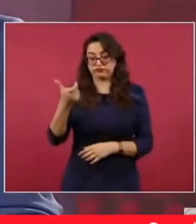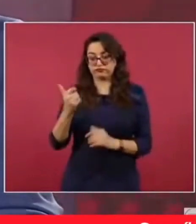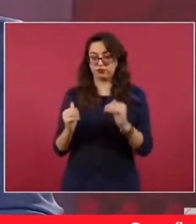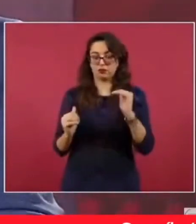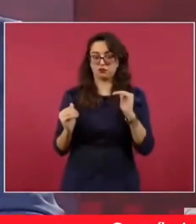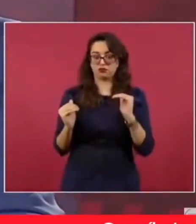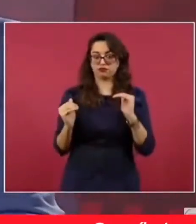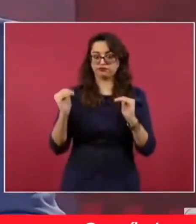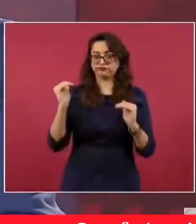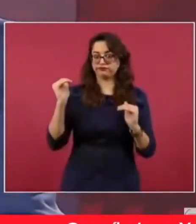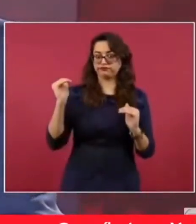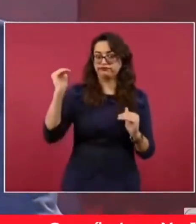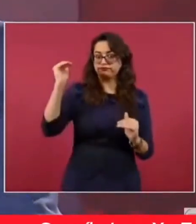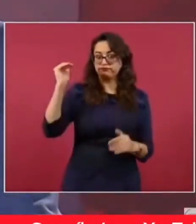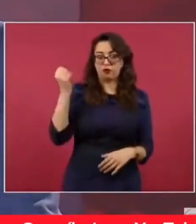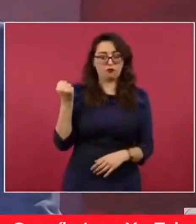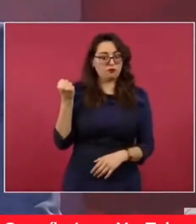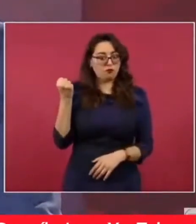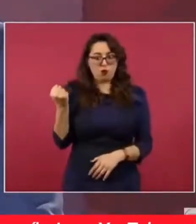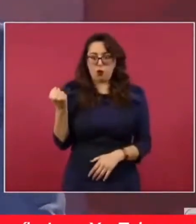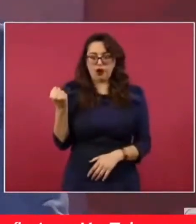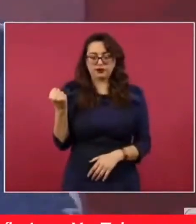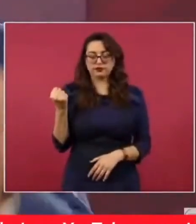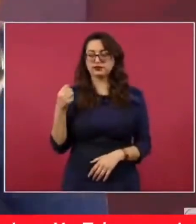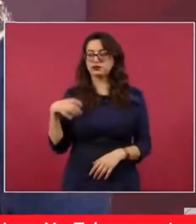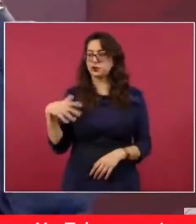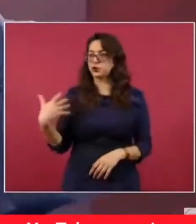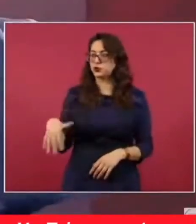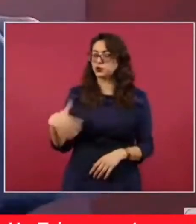Ayer llegó a